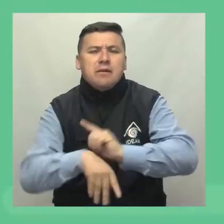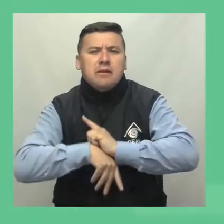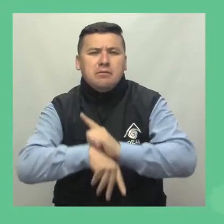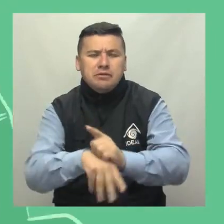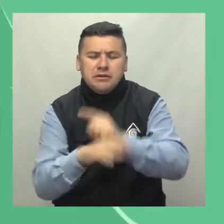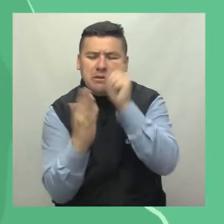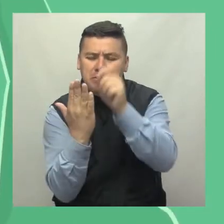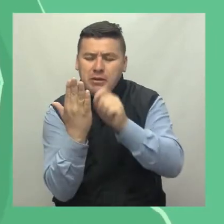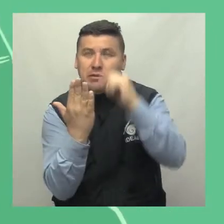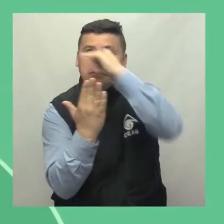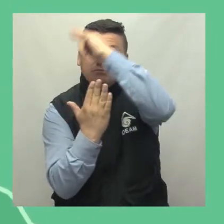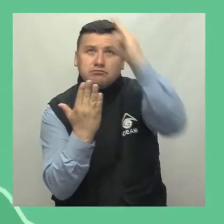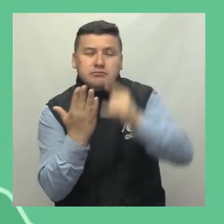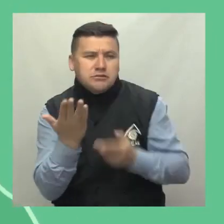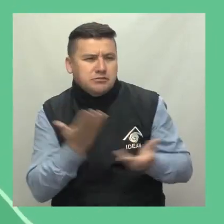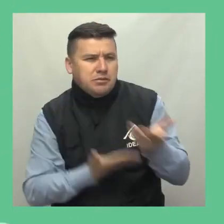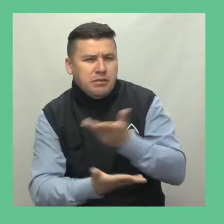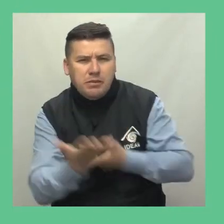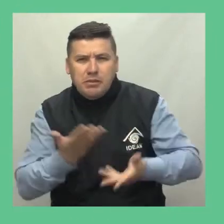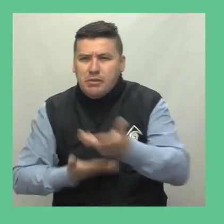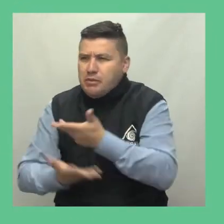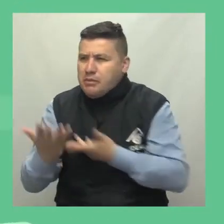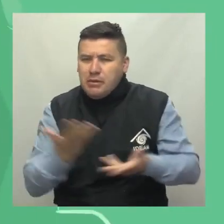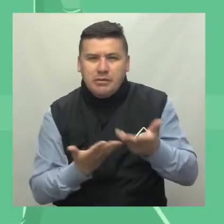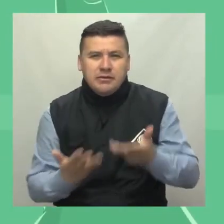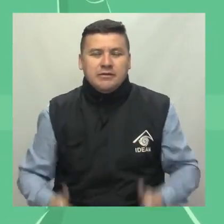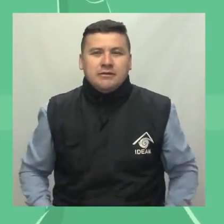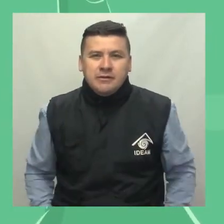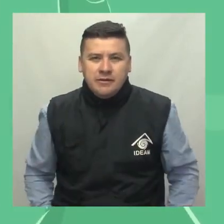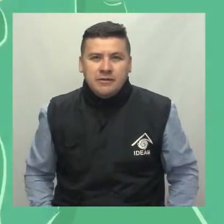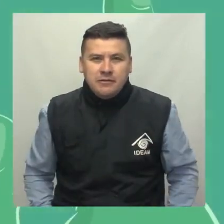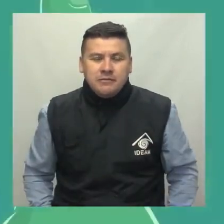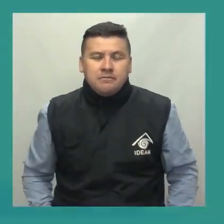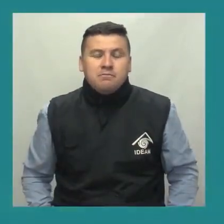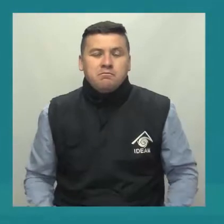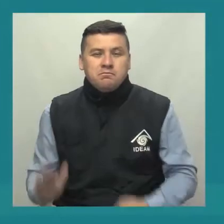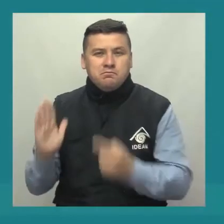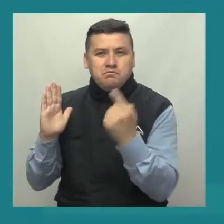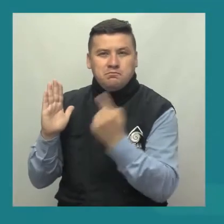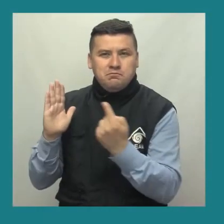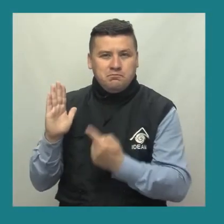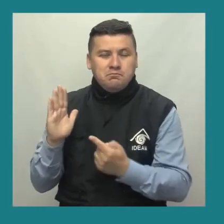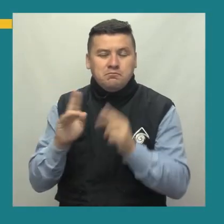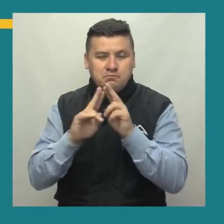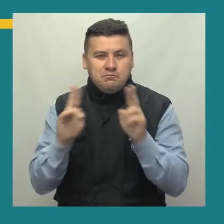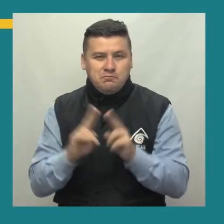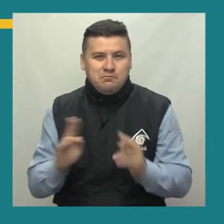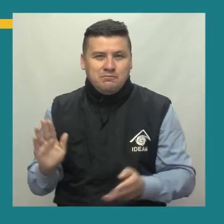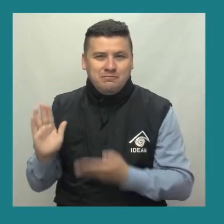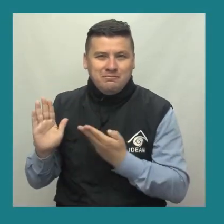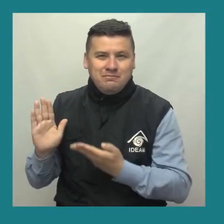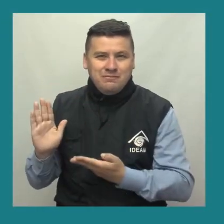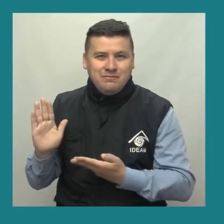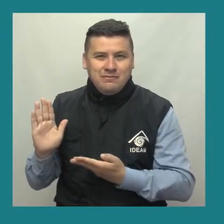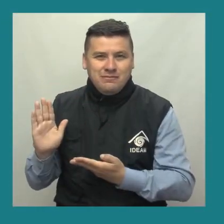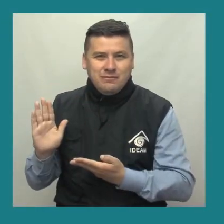real, detallada, satelital, recomendaciones y muchas opciones de interacción Síganos a través de nuestras redes sociales